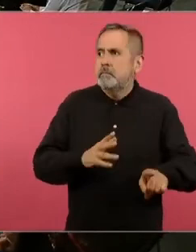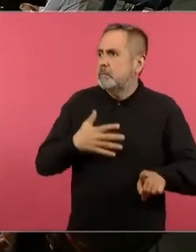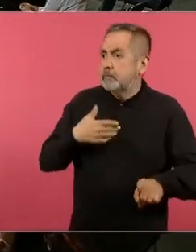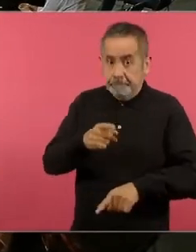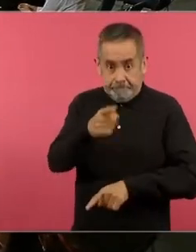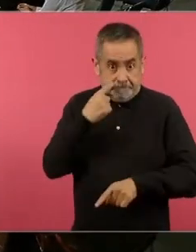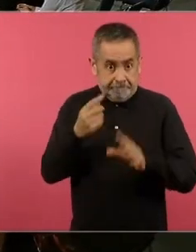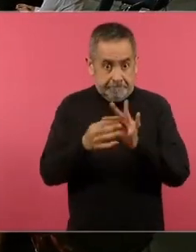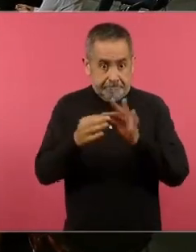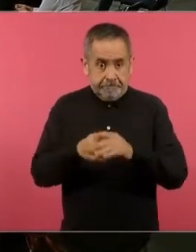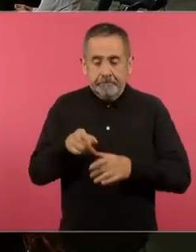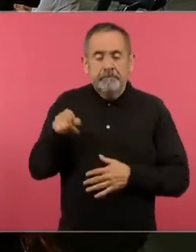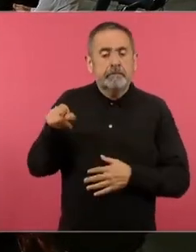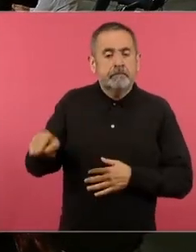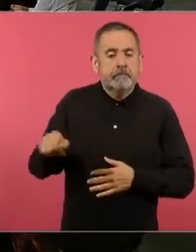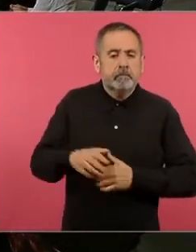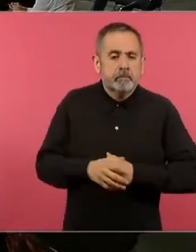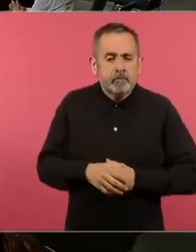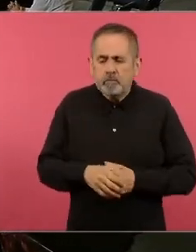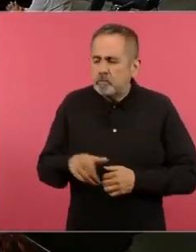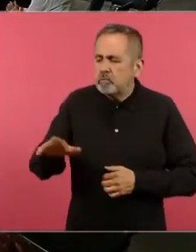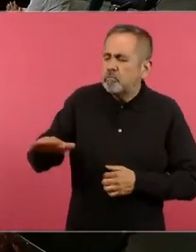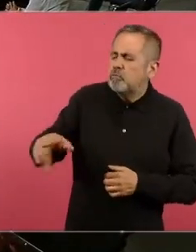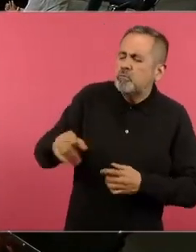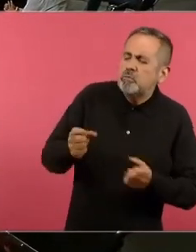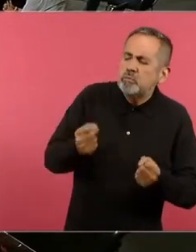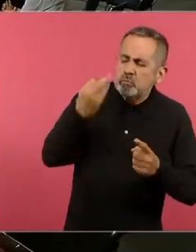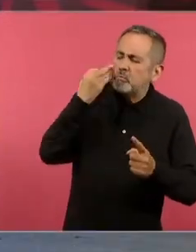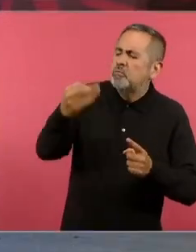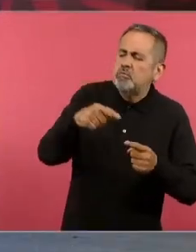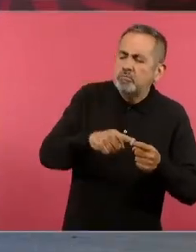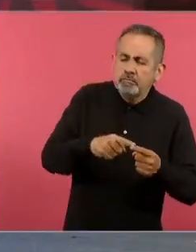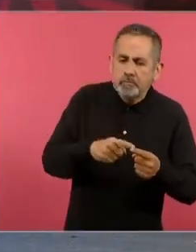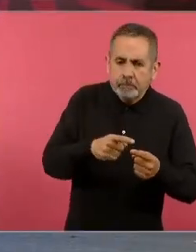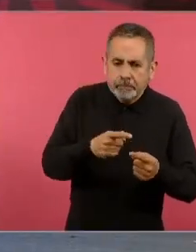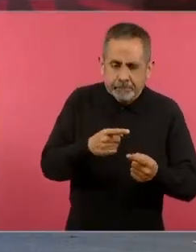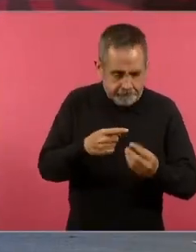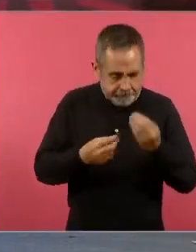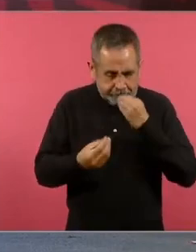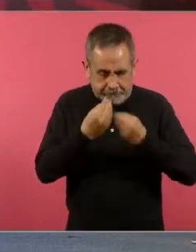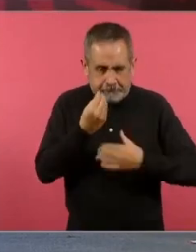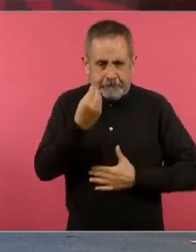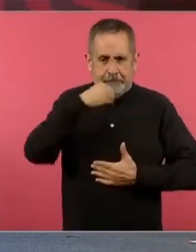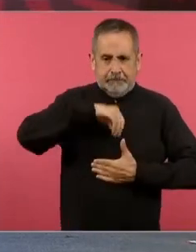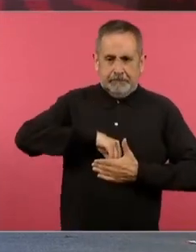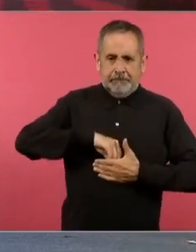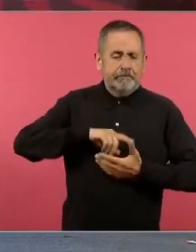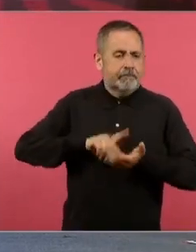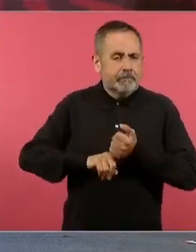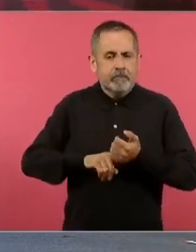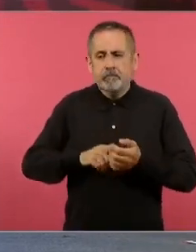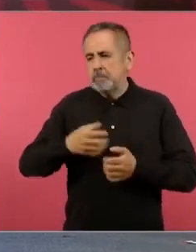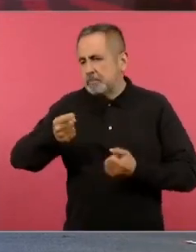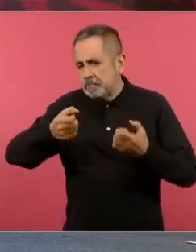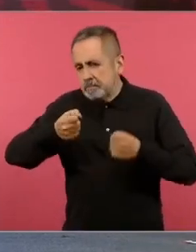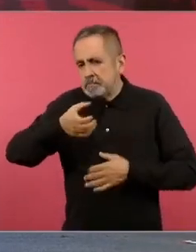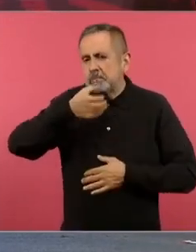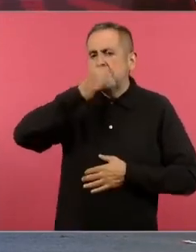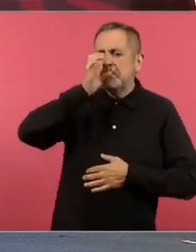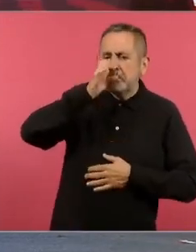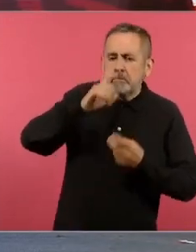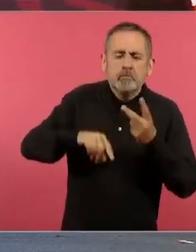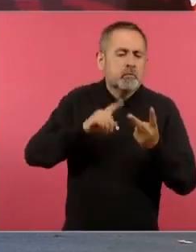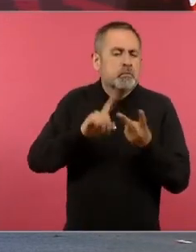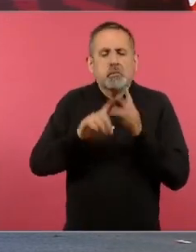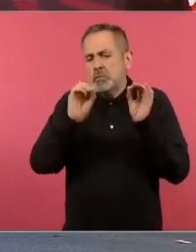interesante cuánto tiempo tarda en la digestión de un vaso de leche de X